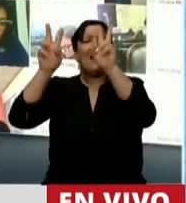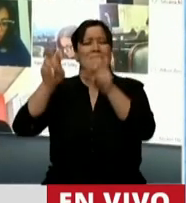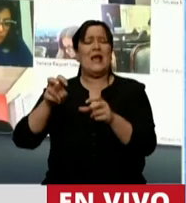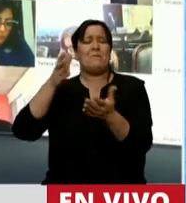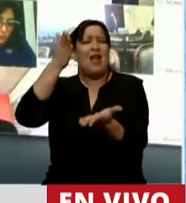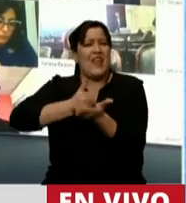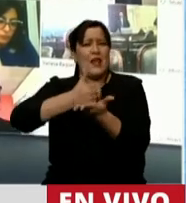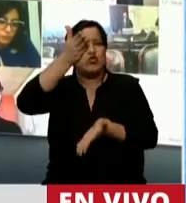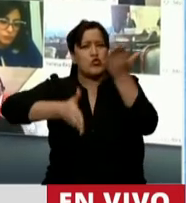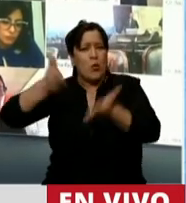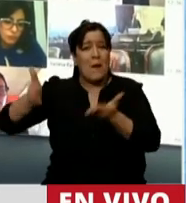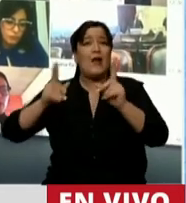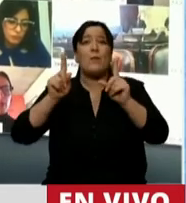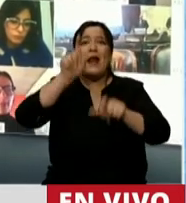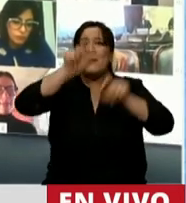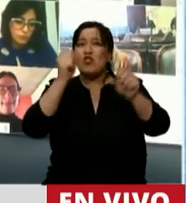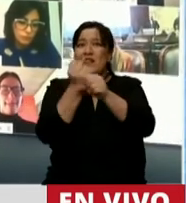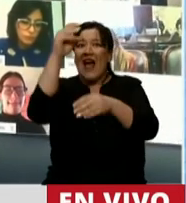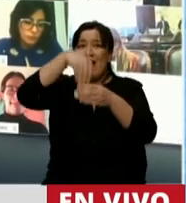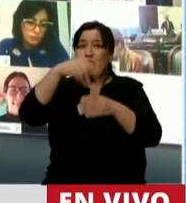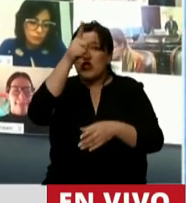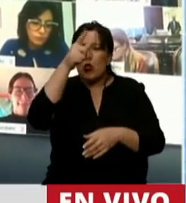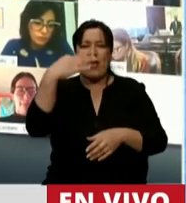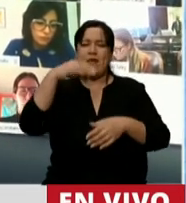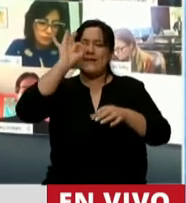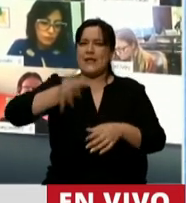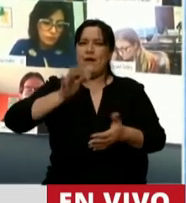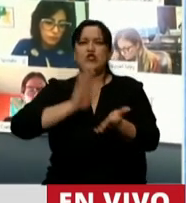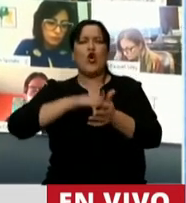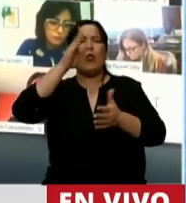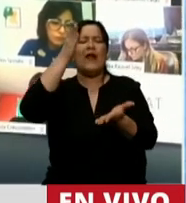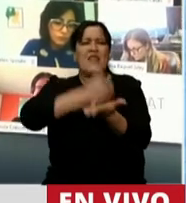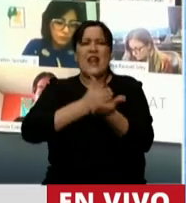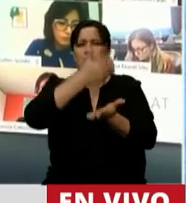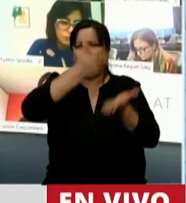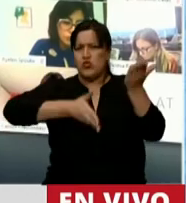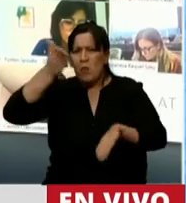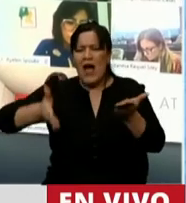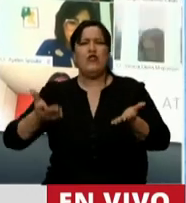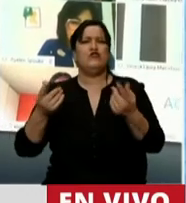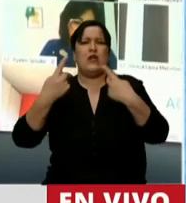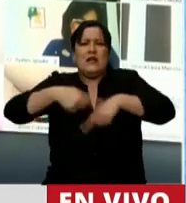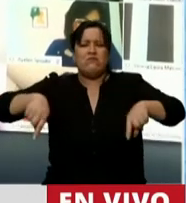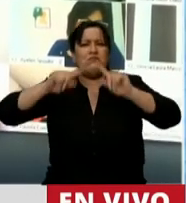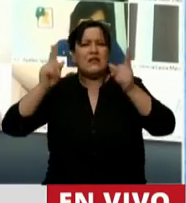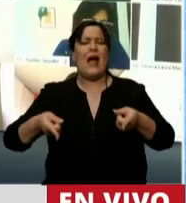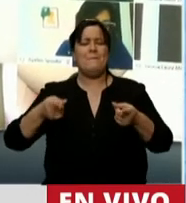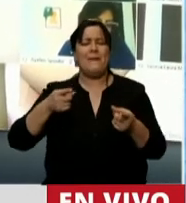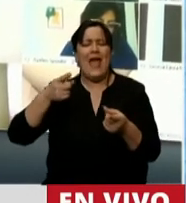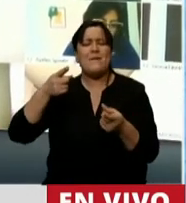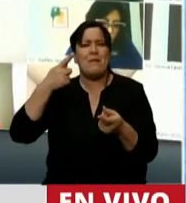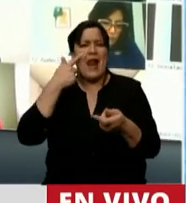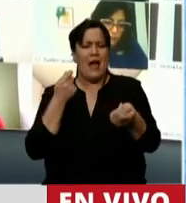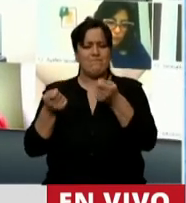transversal para las fuerzas de seguridad. Queremos garantizar el uso legal de la fuerza y de las armas letales, cumpliendo así